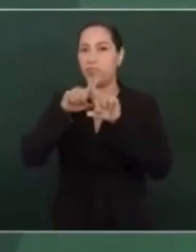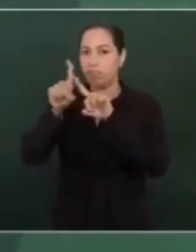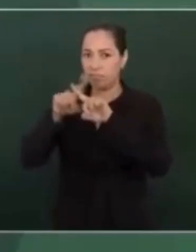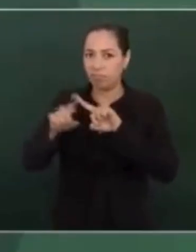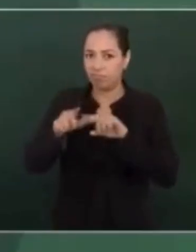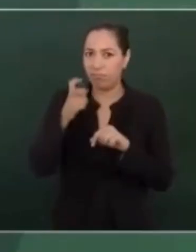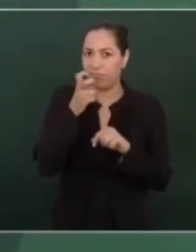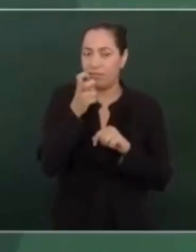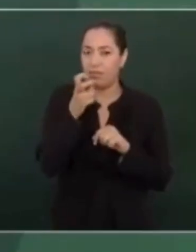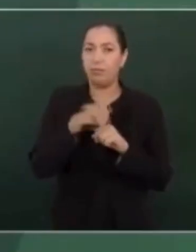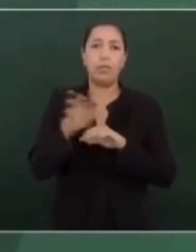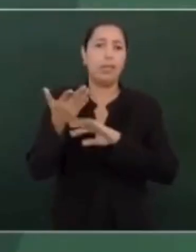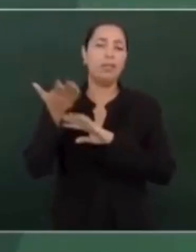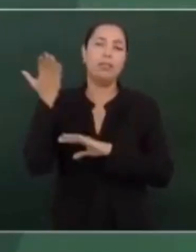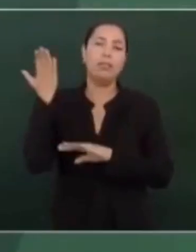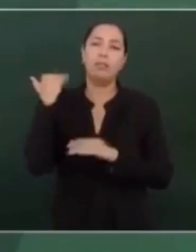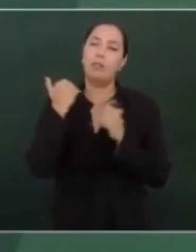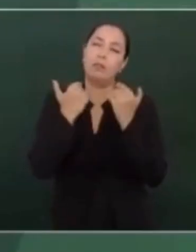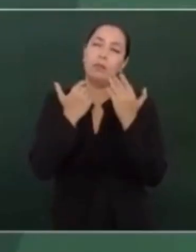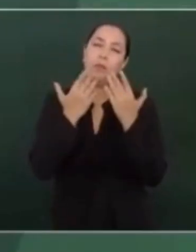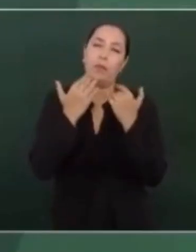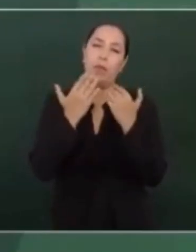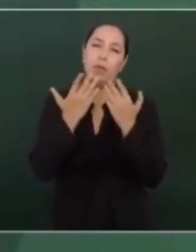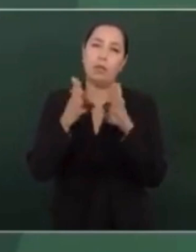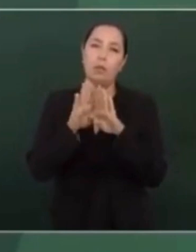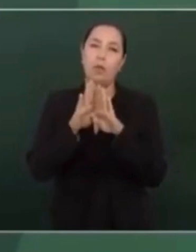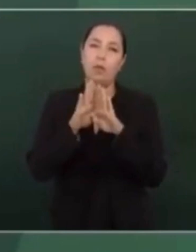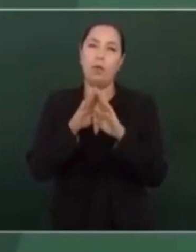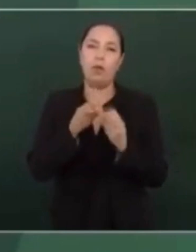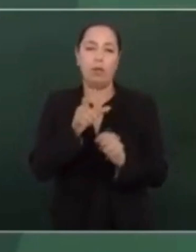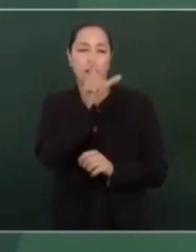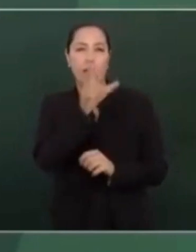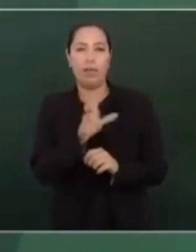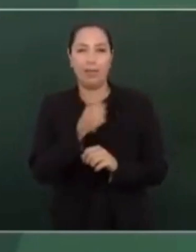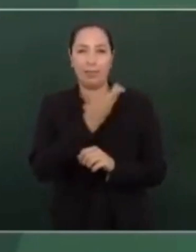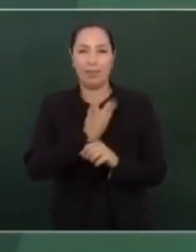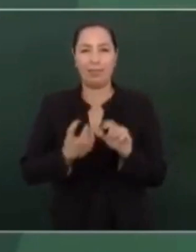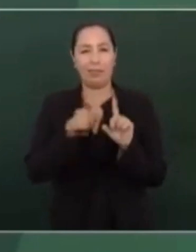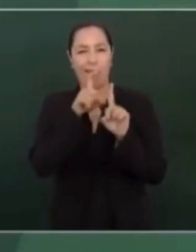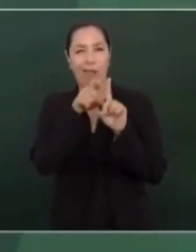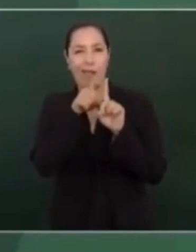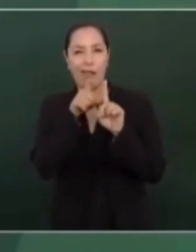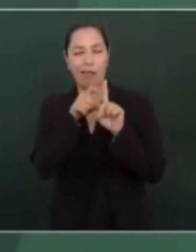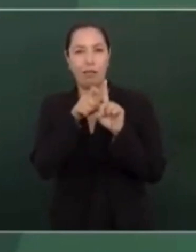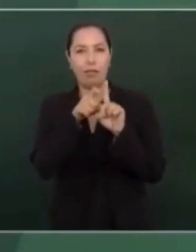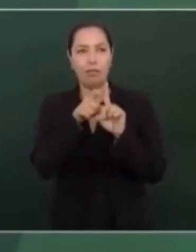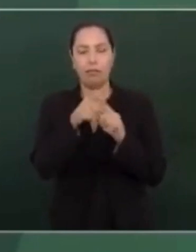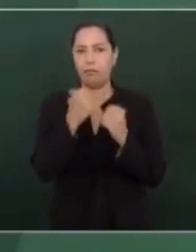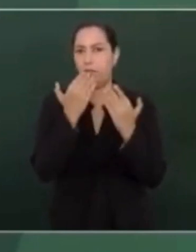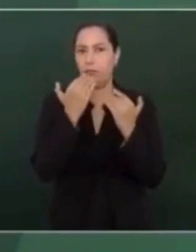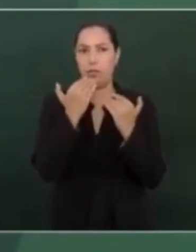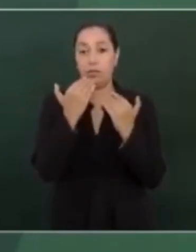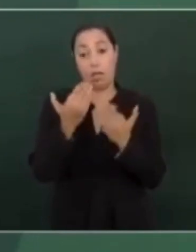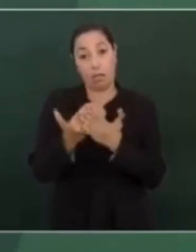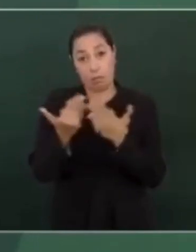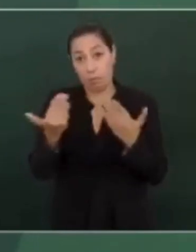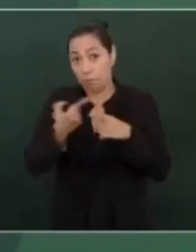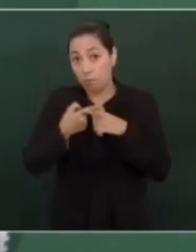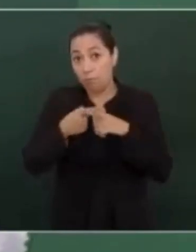luego antes no había la crítica al presidente que hay ahora, porque